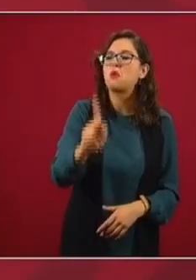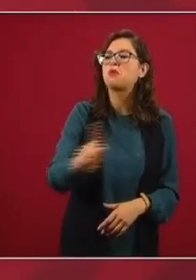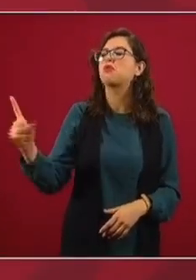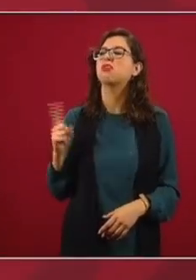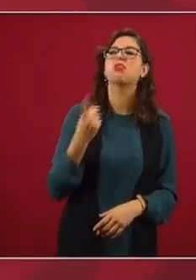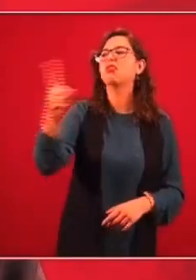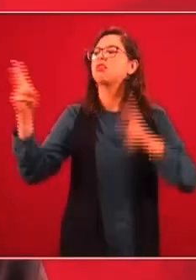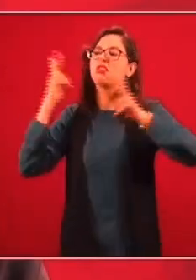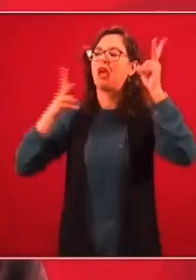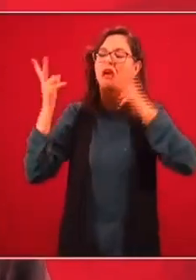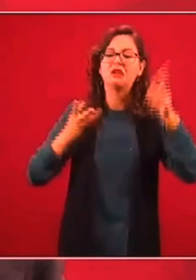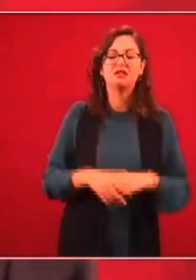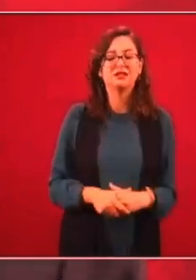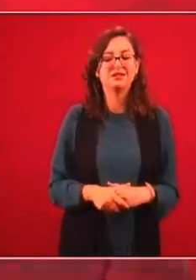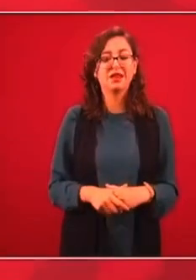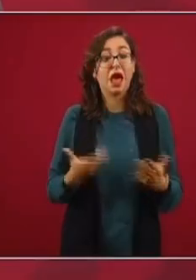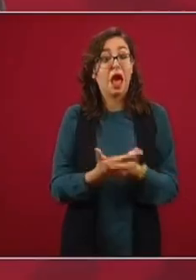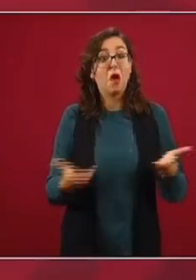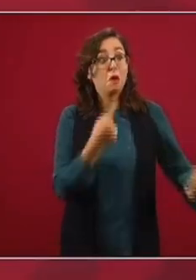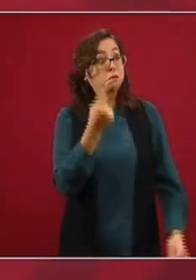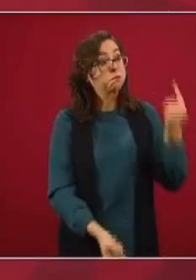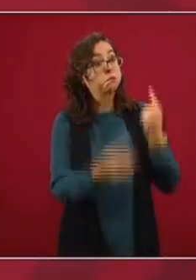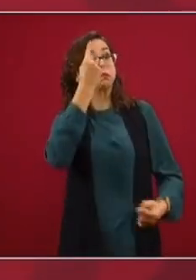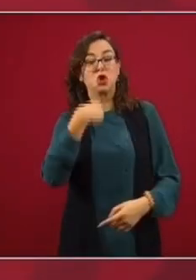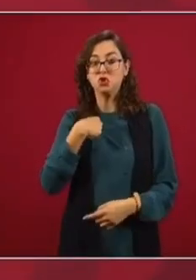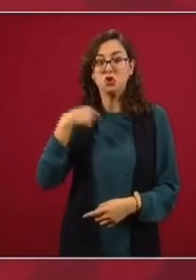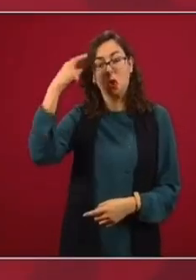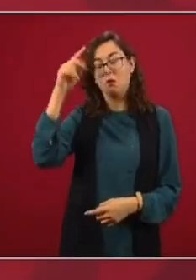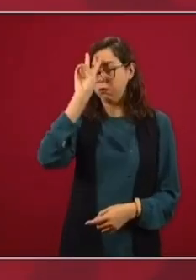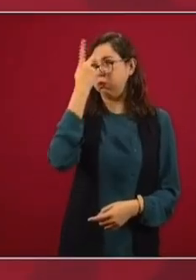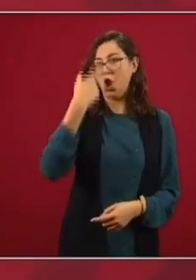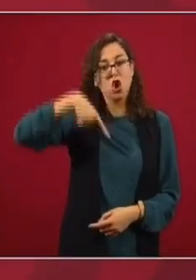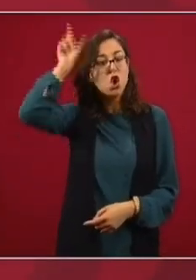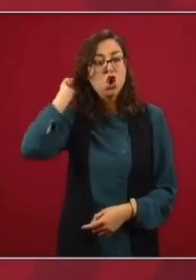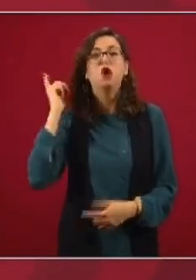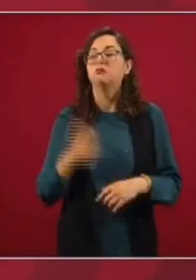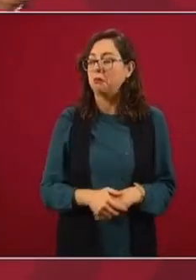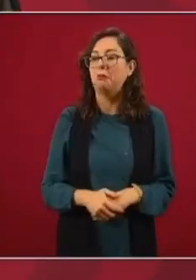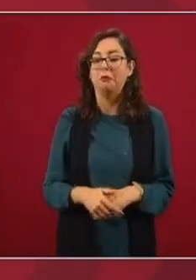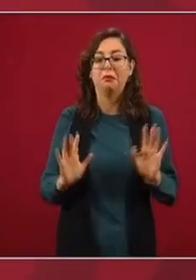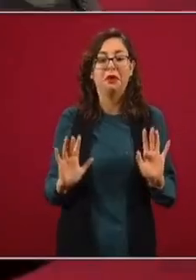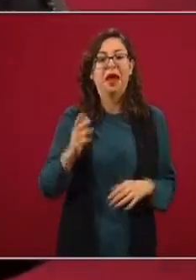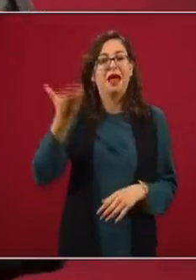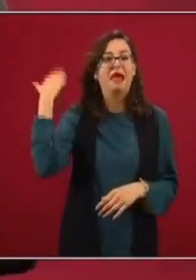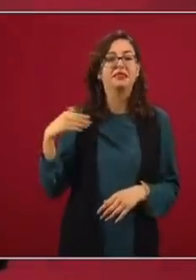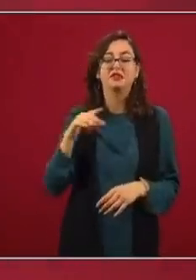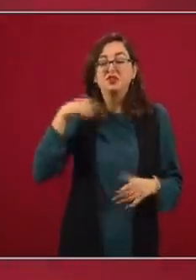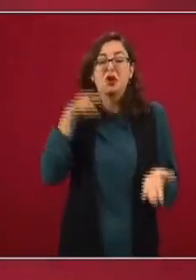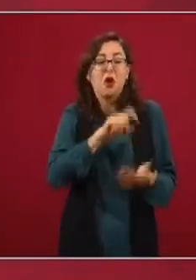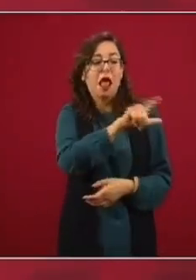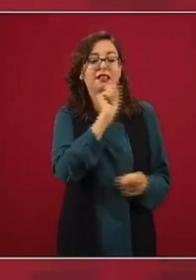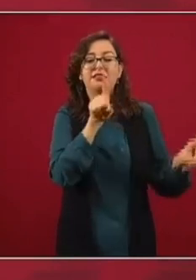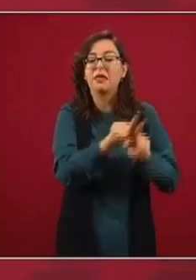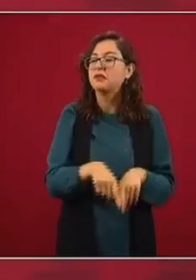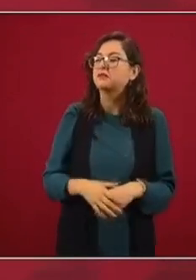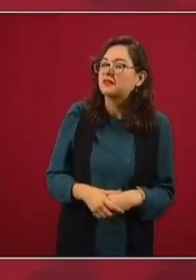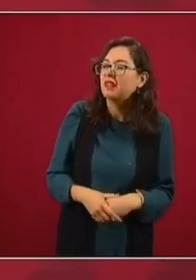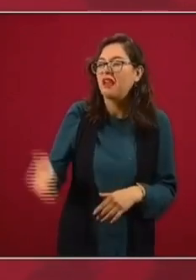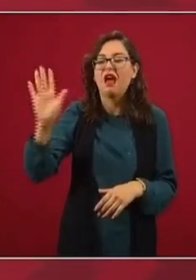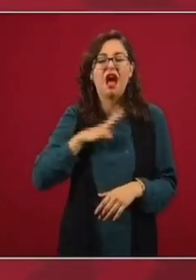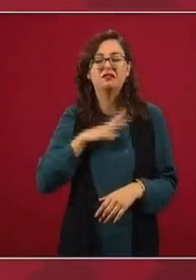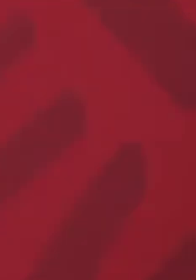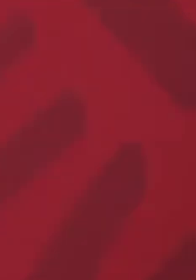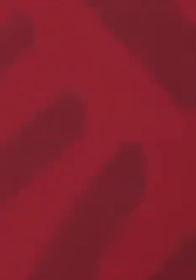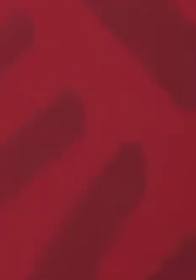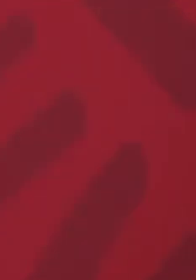ahora acaba de decir que, no ando bien de mis cabales, aquel entonces seguramente, insinuaba eso, Ahí anda, ¿por qué le pasaban el reporte diario?